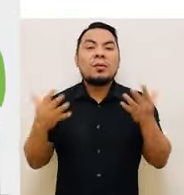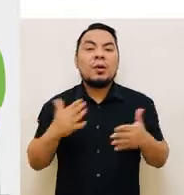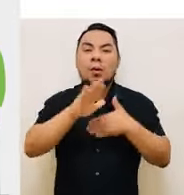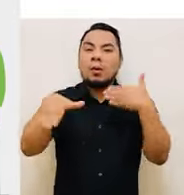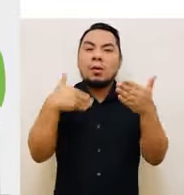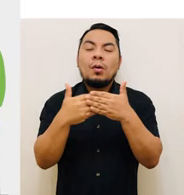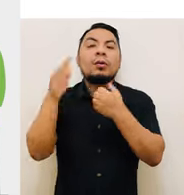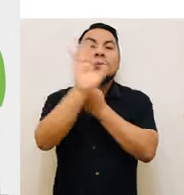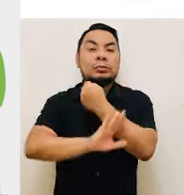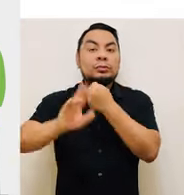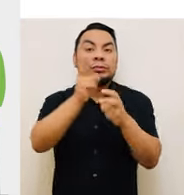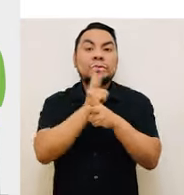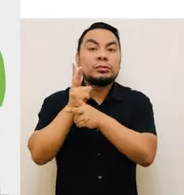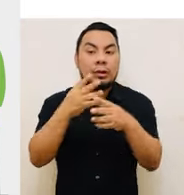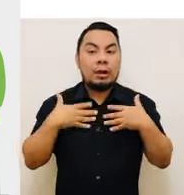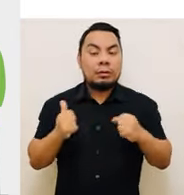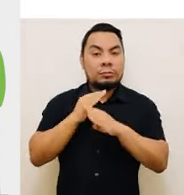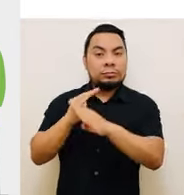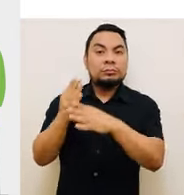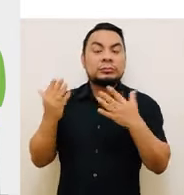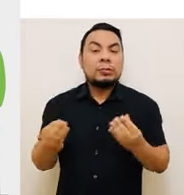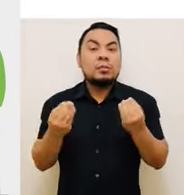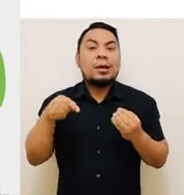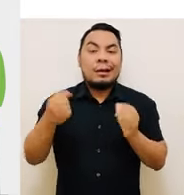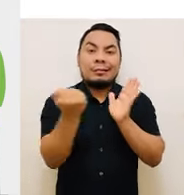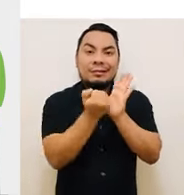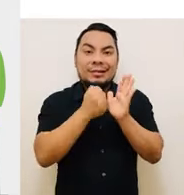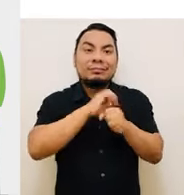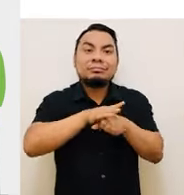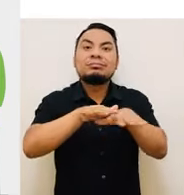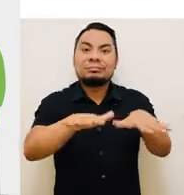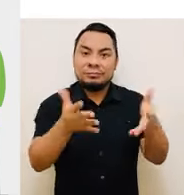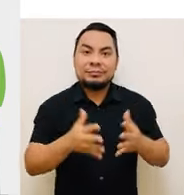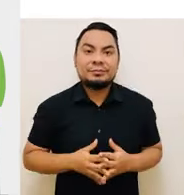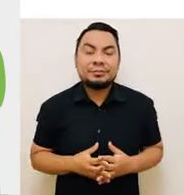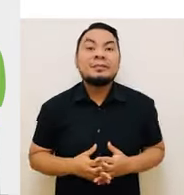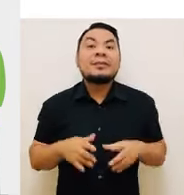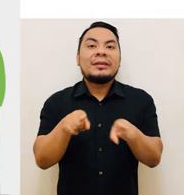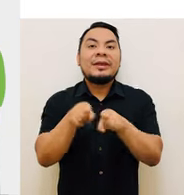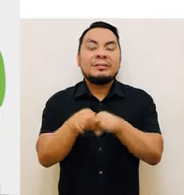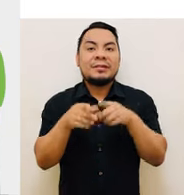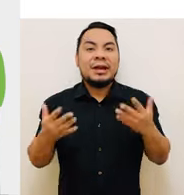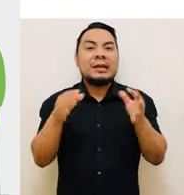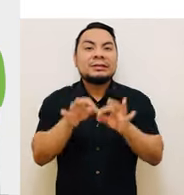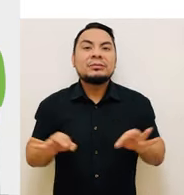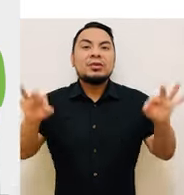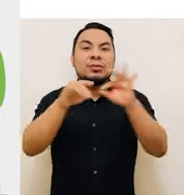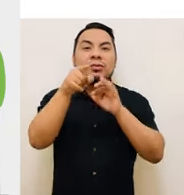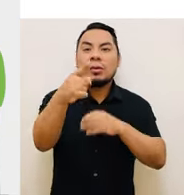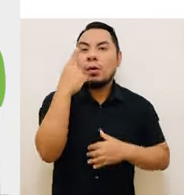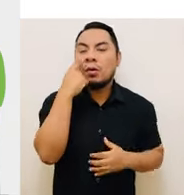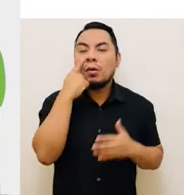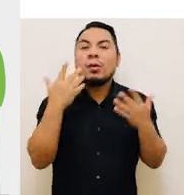medidas de seguridad sanitarias vigentes debido a la pandemia de la COVID-19. Asimismo, es importante que